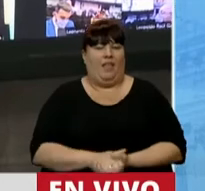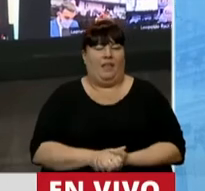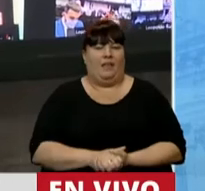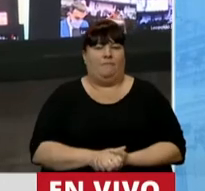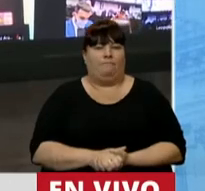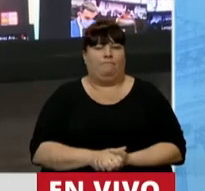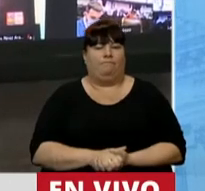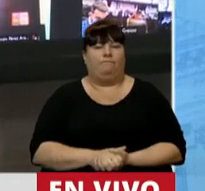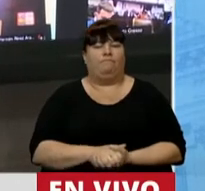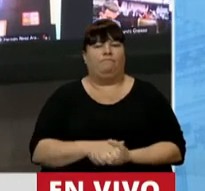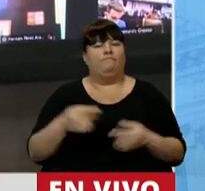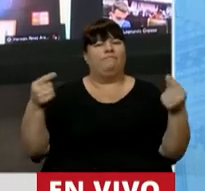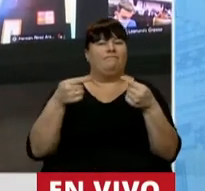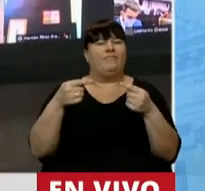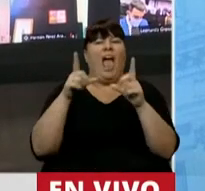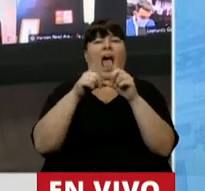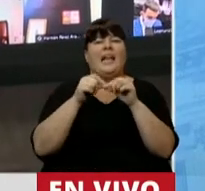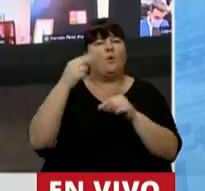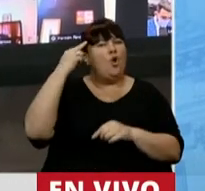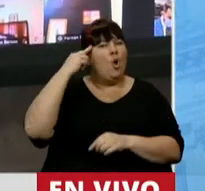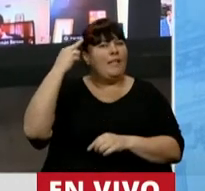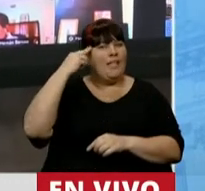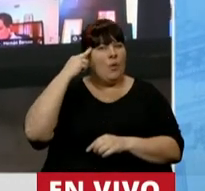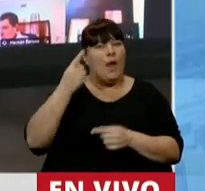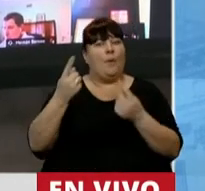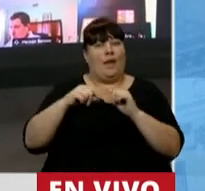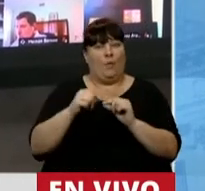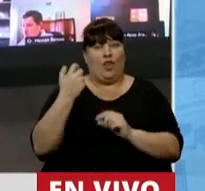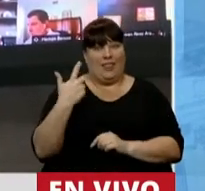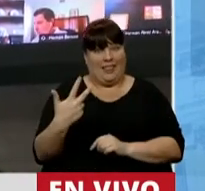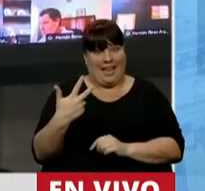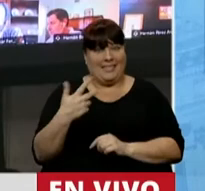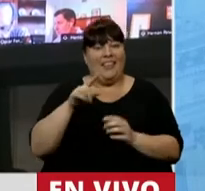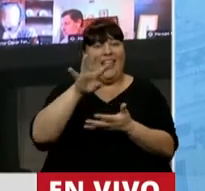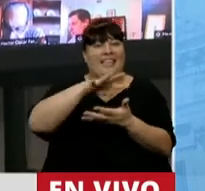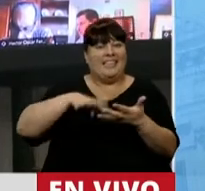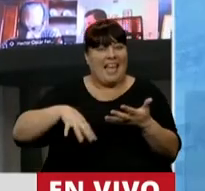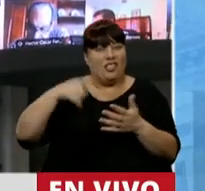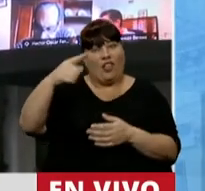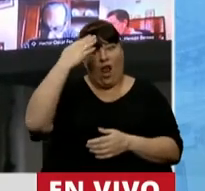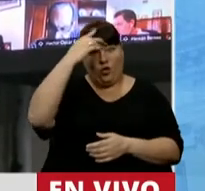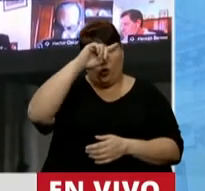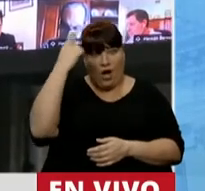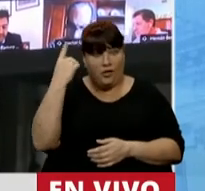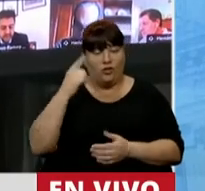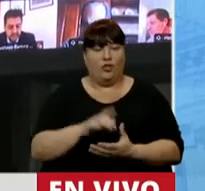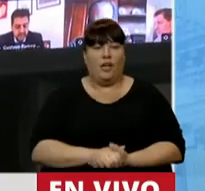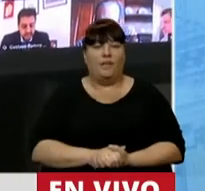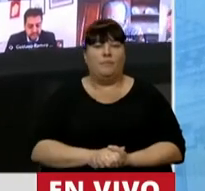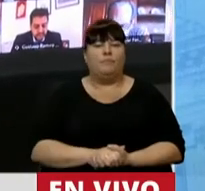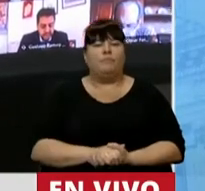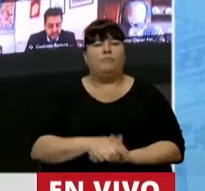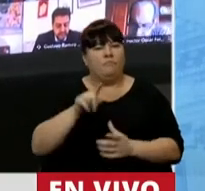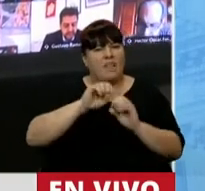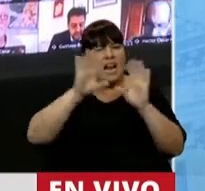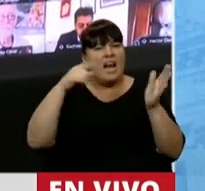y eso se condice con el artículo 99, inciso 3 del texto constitucional, donde